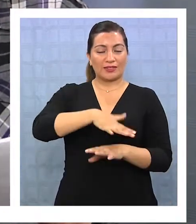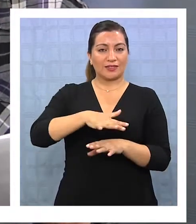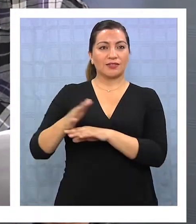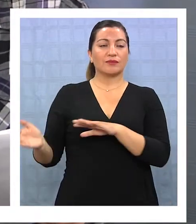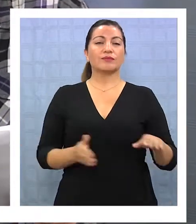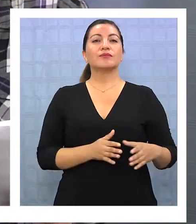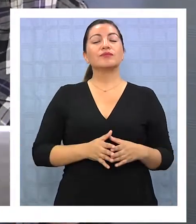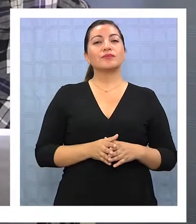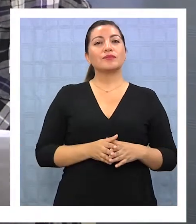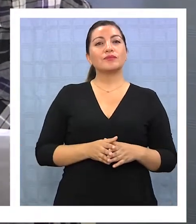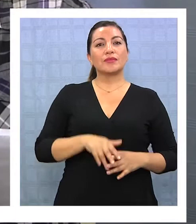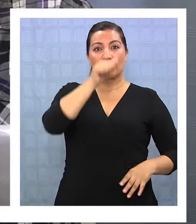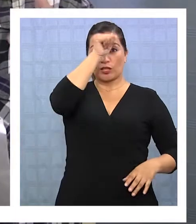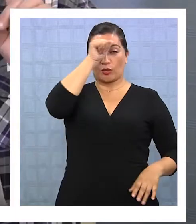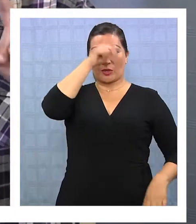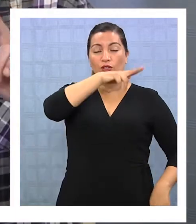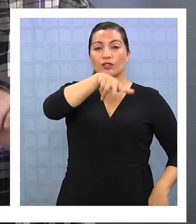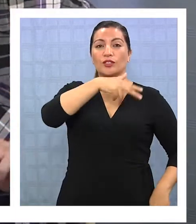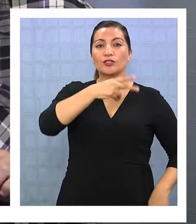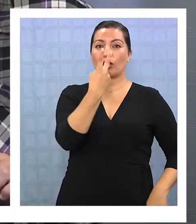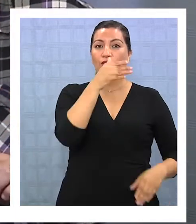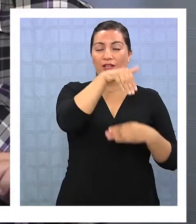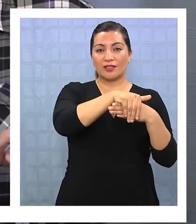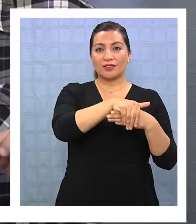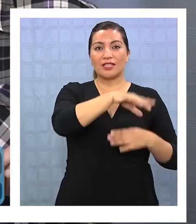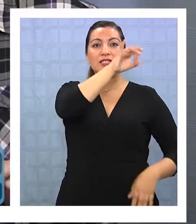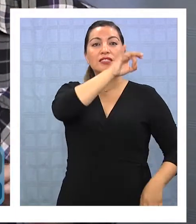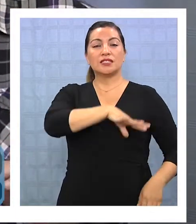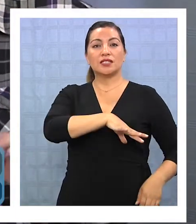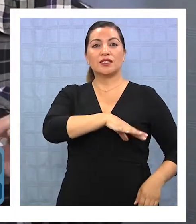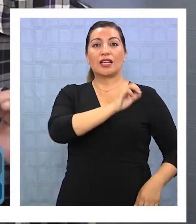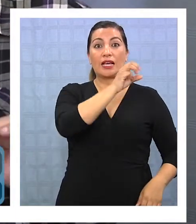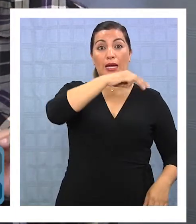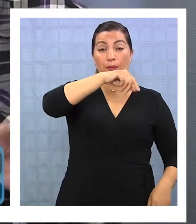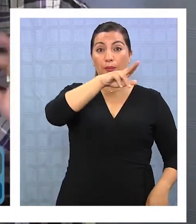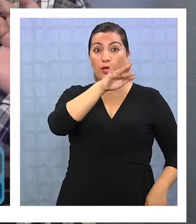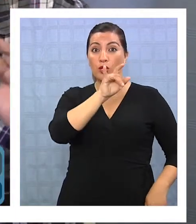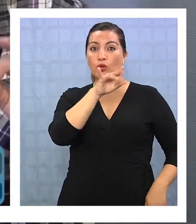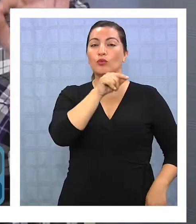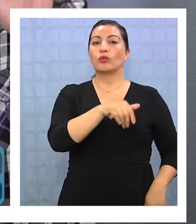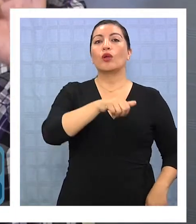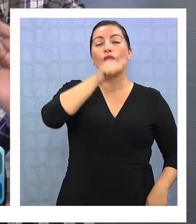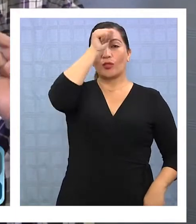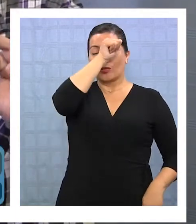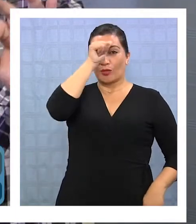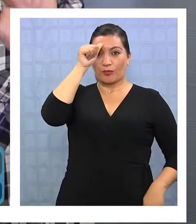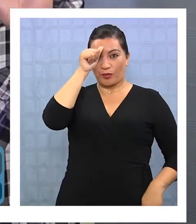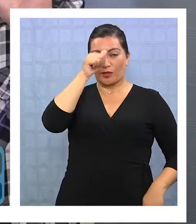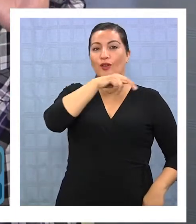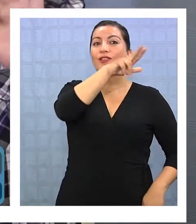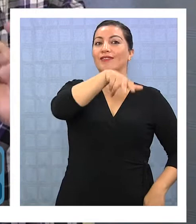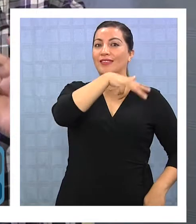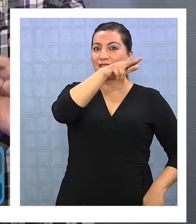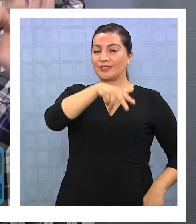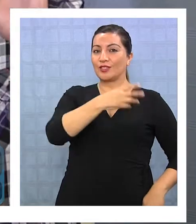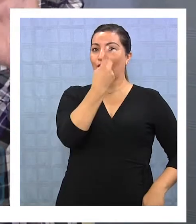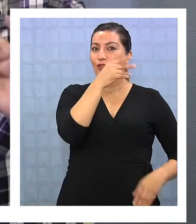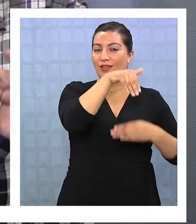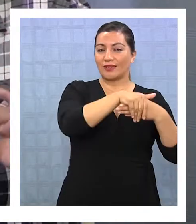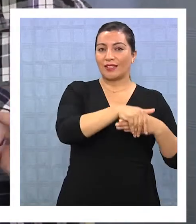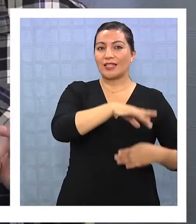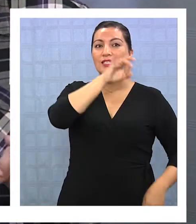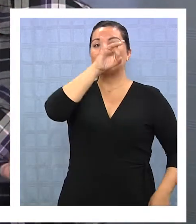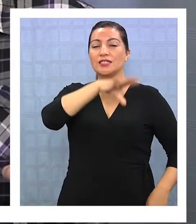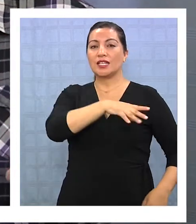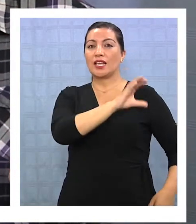partidos de la fase de grupos. El domingo 18 a las 14 horas Chile juega contra Camerún. Recuerde, domingo 18 a las